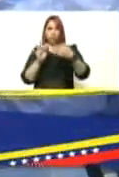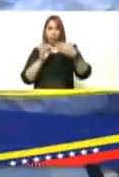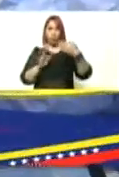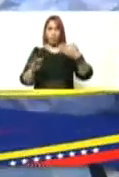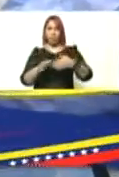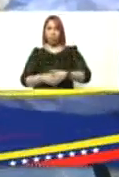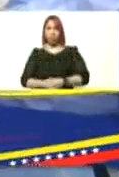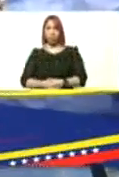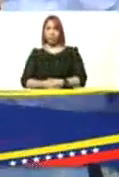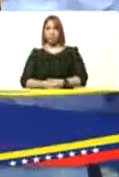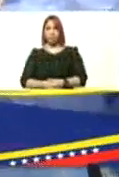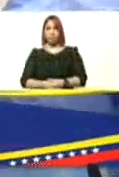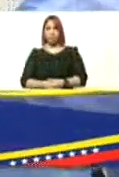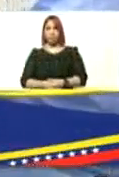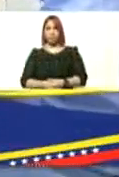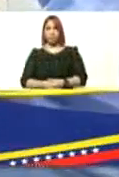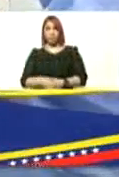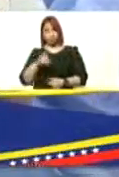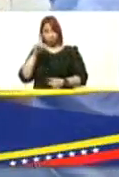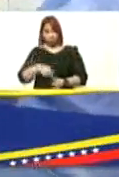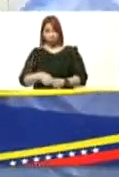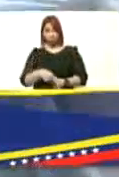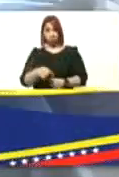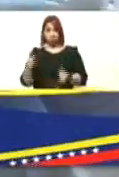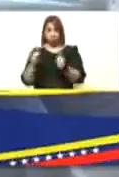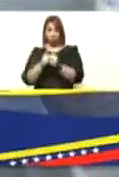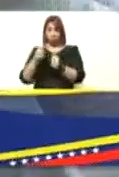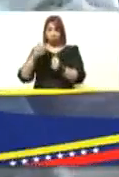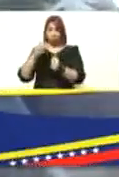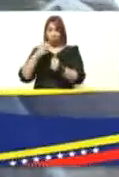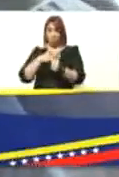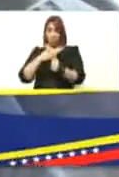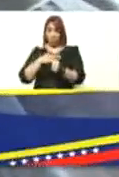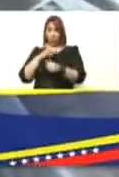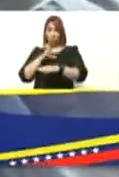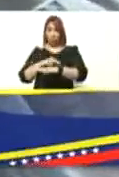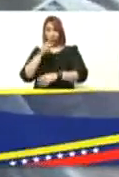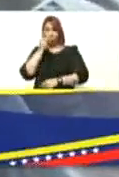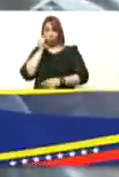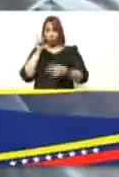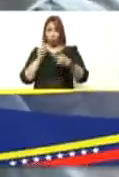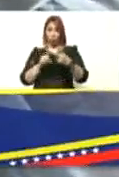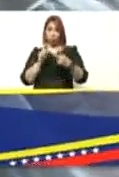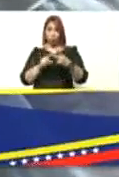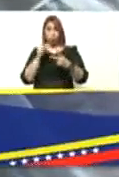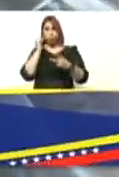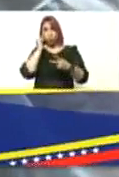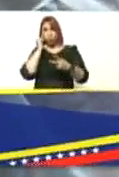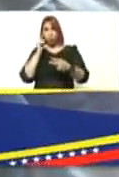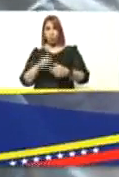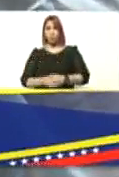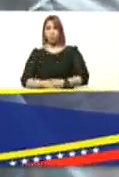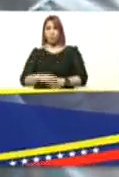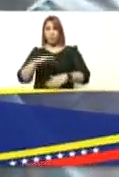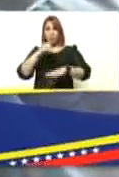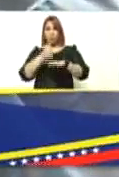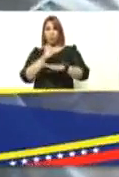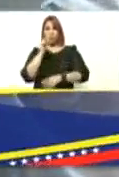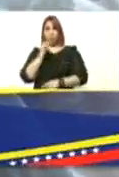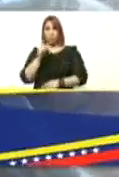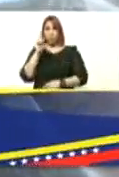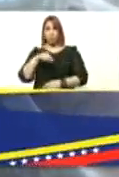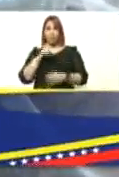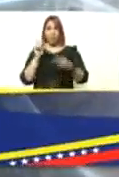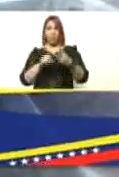ininterrumpido y precisamente también está conmigo aquí el doctor Marín está la doctora Rodelonga que es la jefa de este punto y la doctora